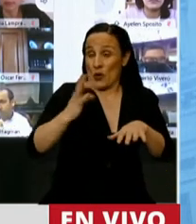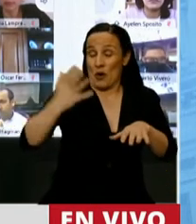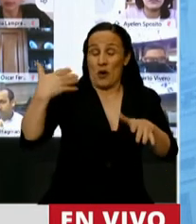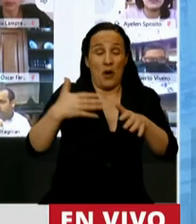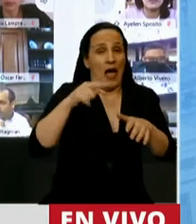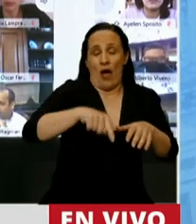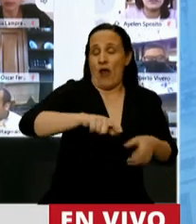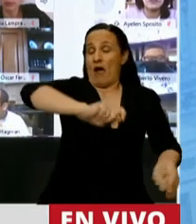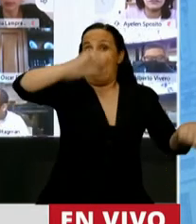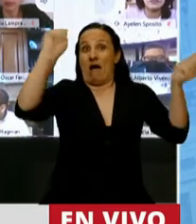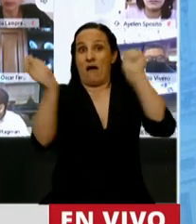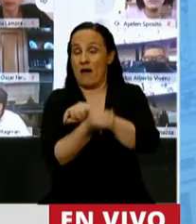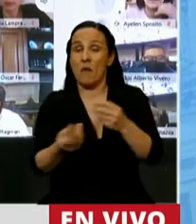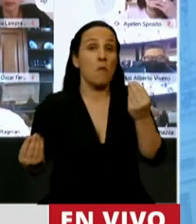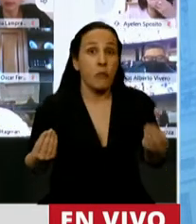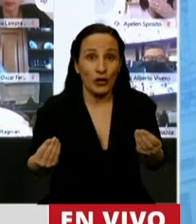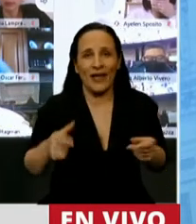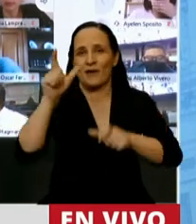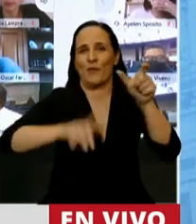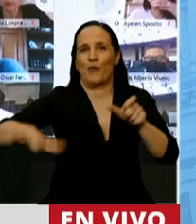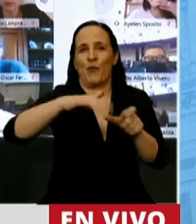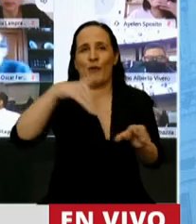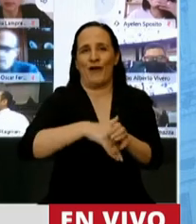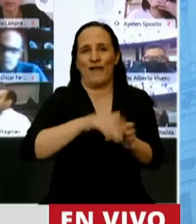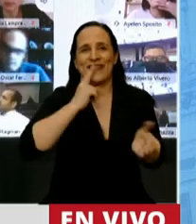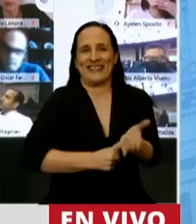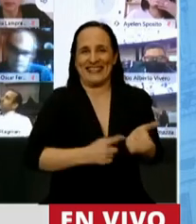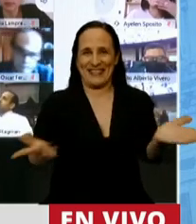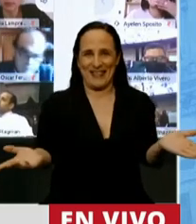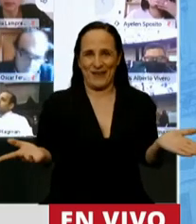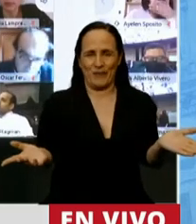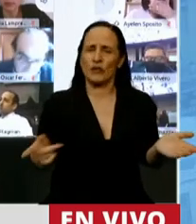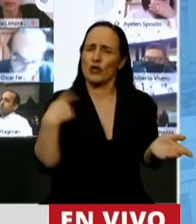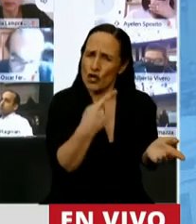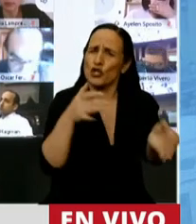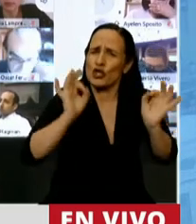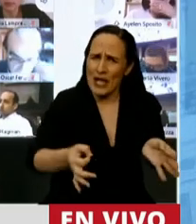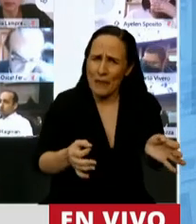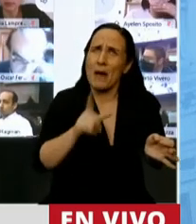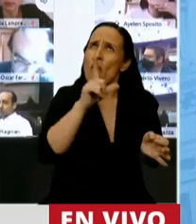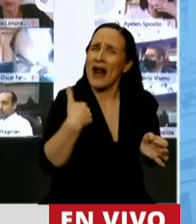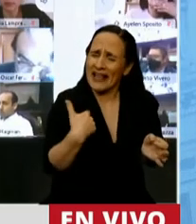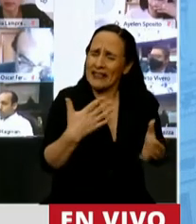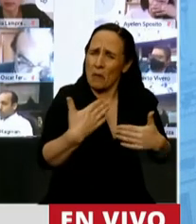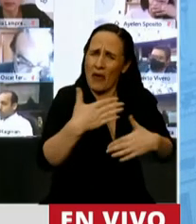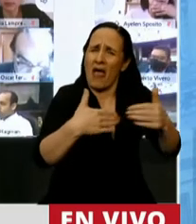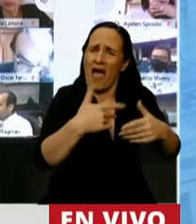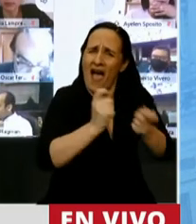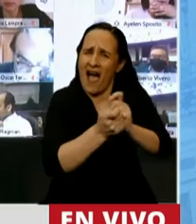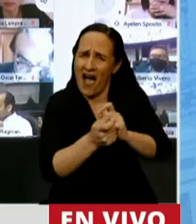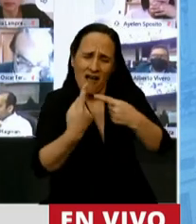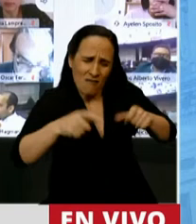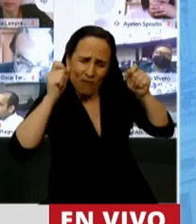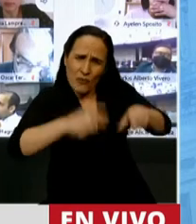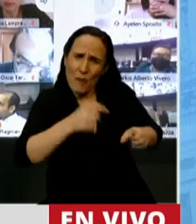señor Presidente, porque esa fue la decisión del pueblo argentino. Sabemos que es posible construir un país diferente con una arquitectura propia,